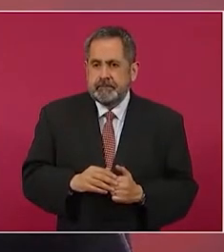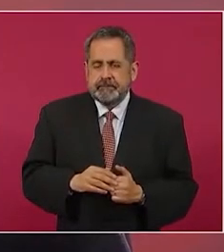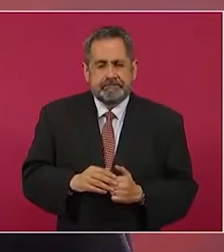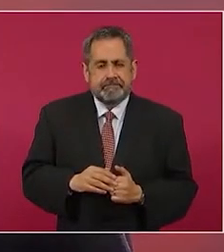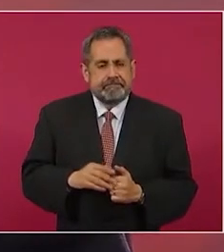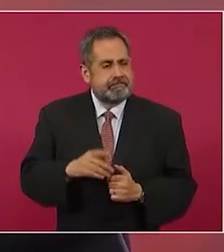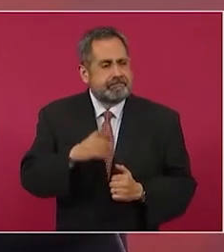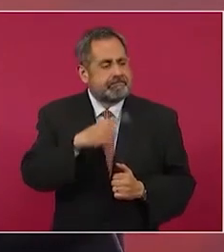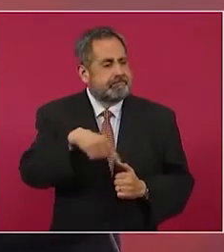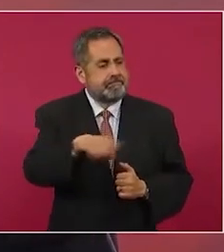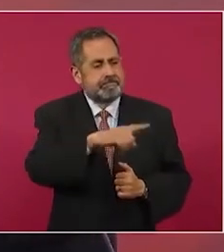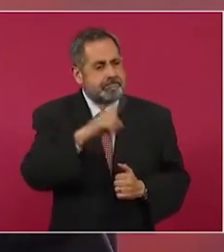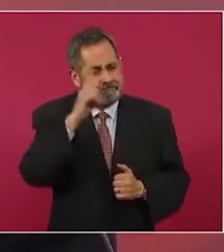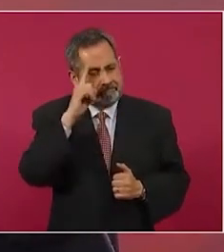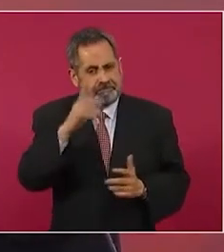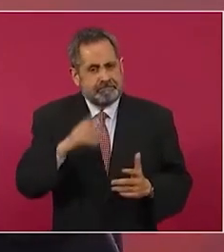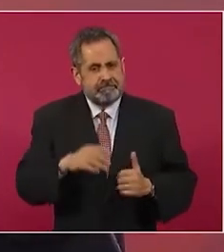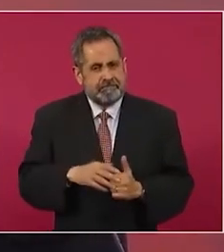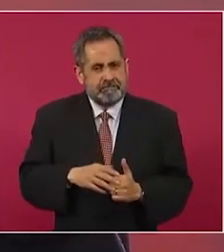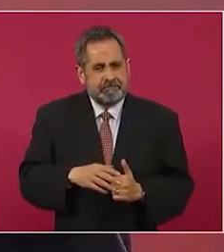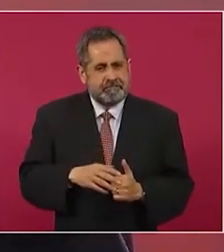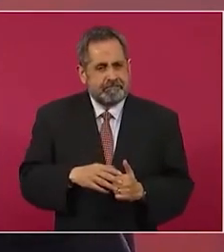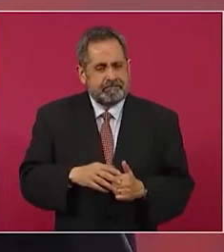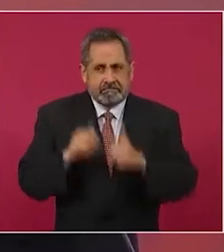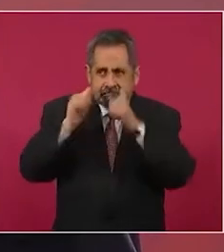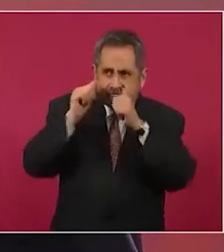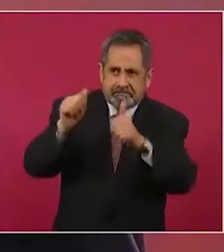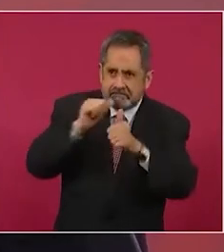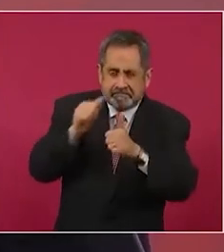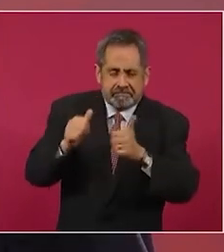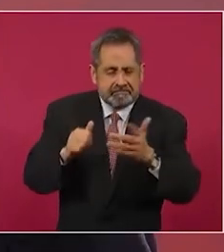no se escuchara.